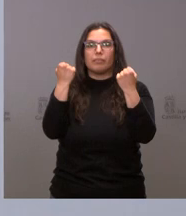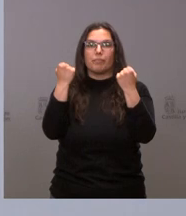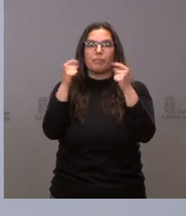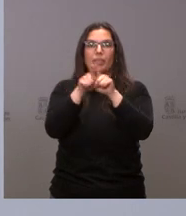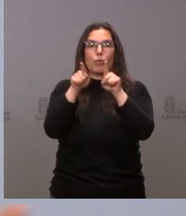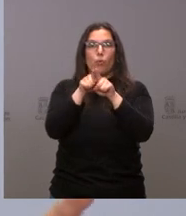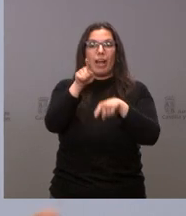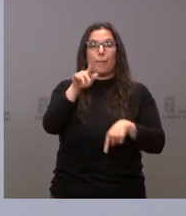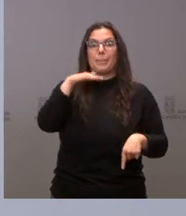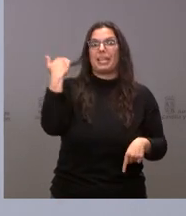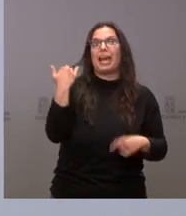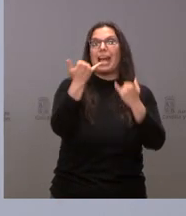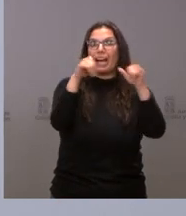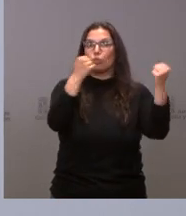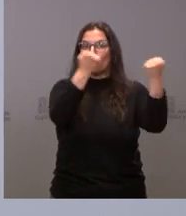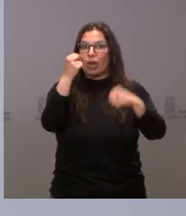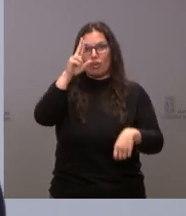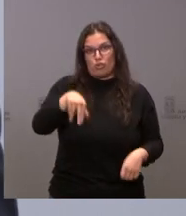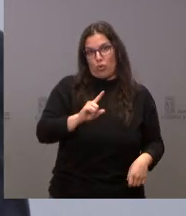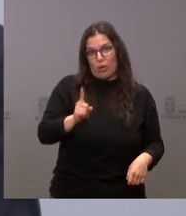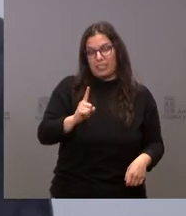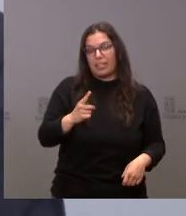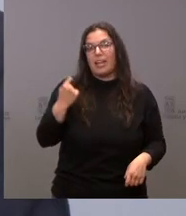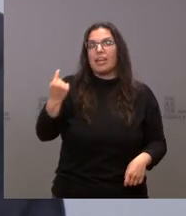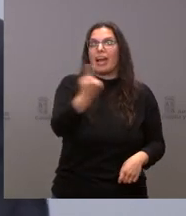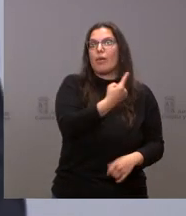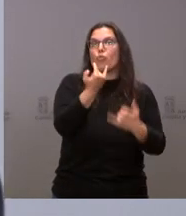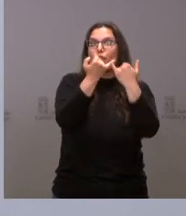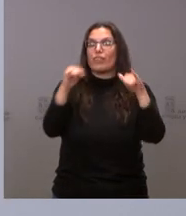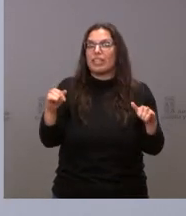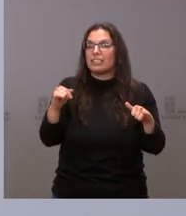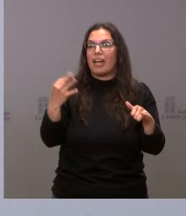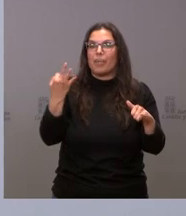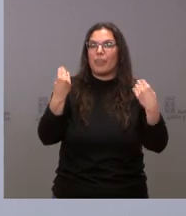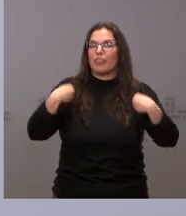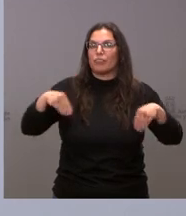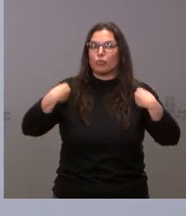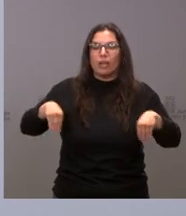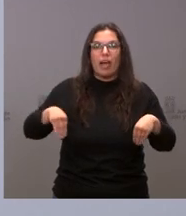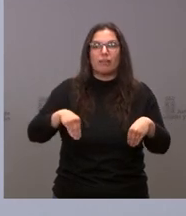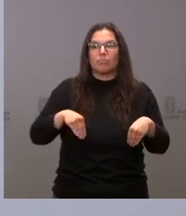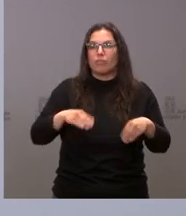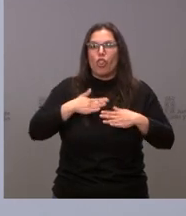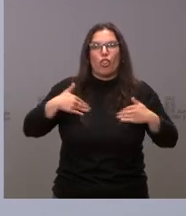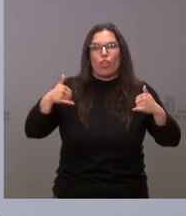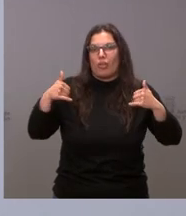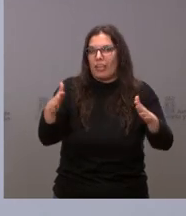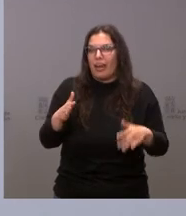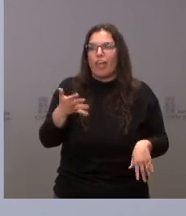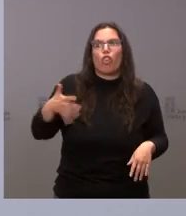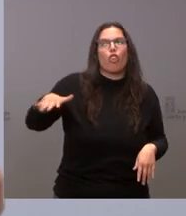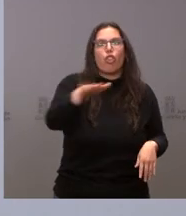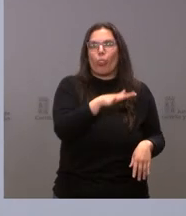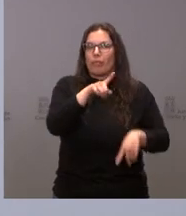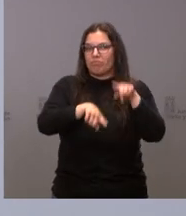institucional cada uno la fiesta de Villalar la debe disfrutar y vivir donde le parece conveniente y oportuno porque